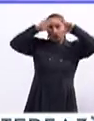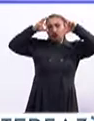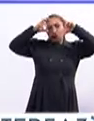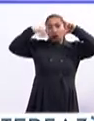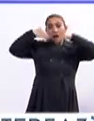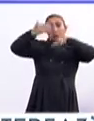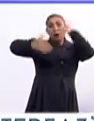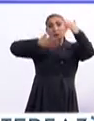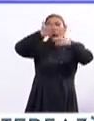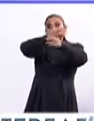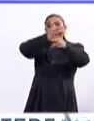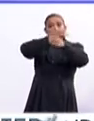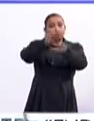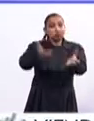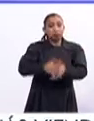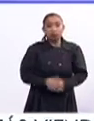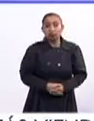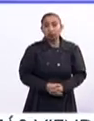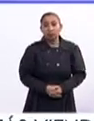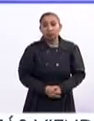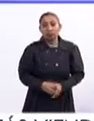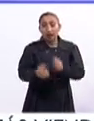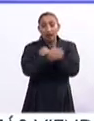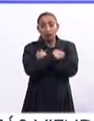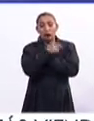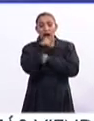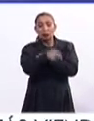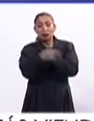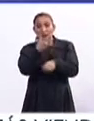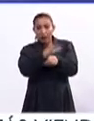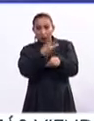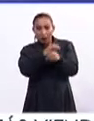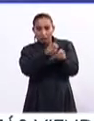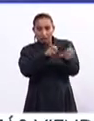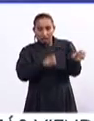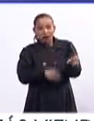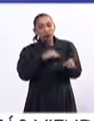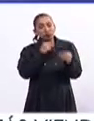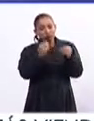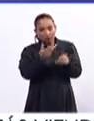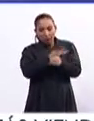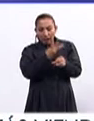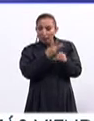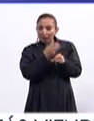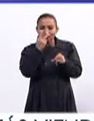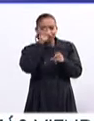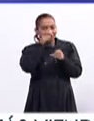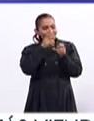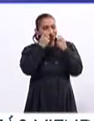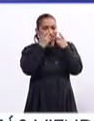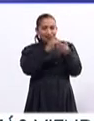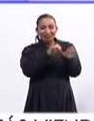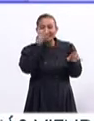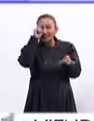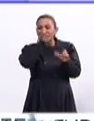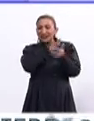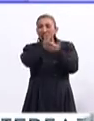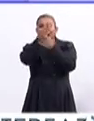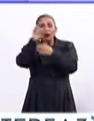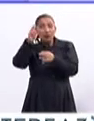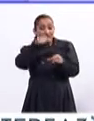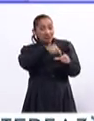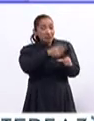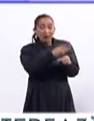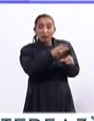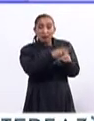y avanza en los Estados Unidos. La descesión se da principalmente en high school. Hay mucha descesión en high school. Es difícil que llegue a la universidad, porque si no pasas